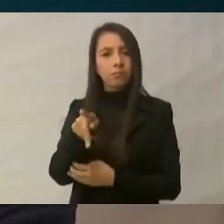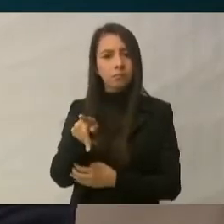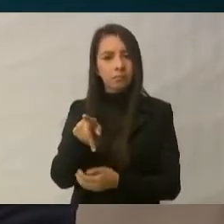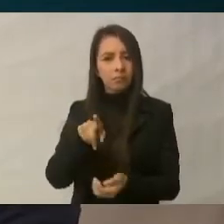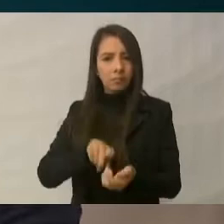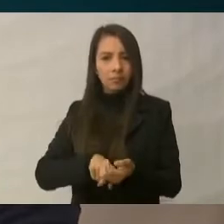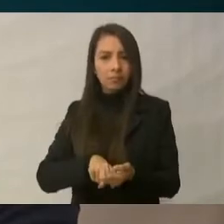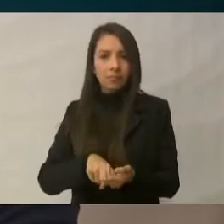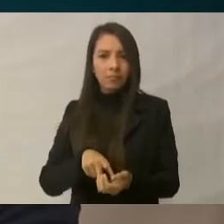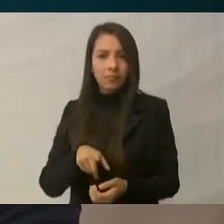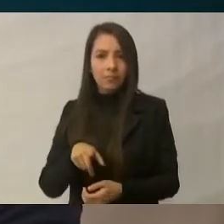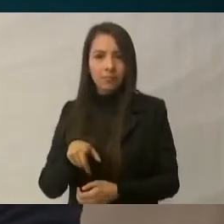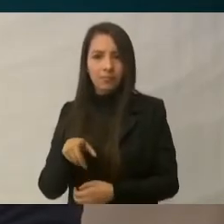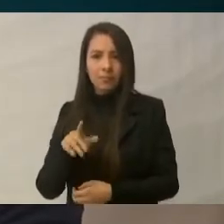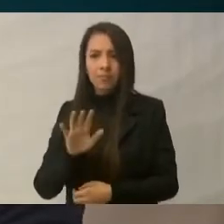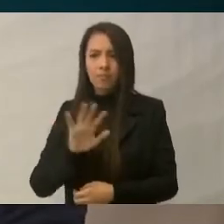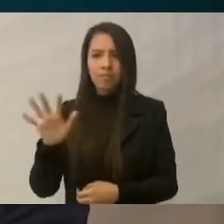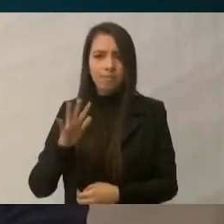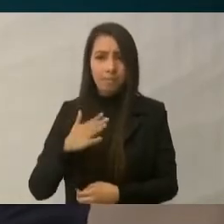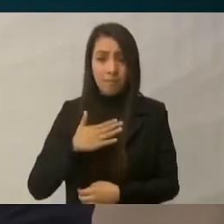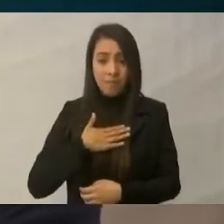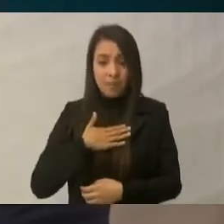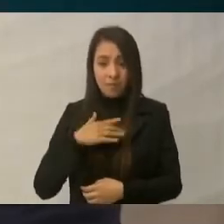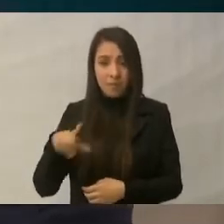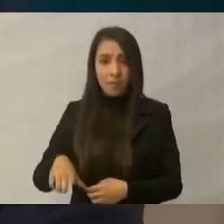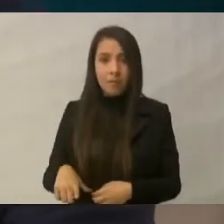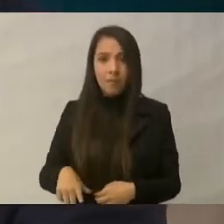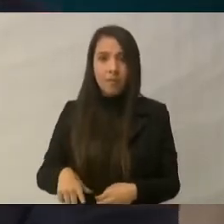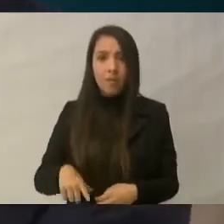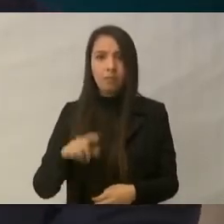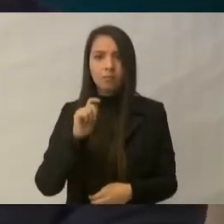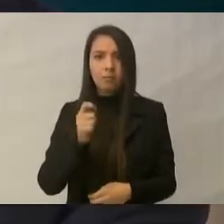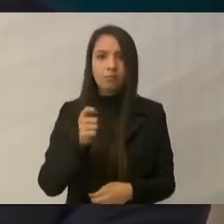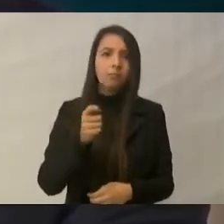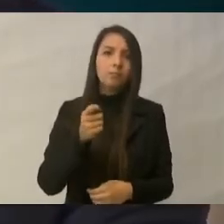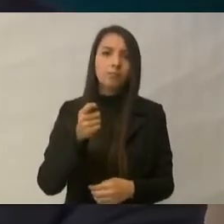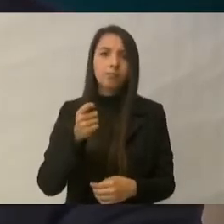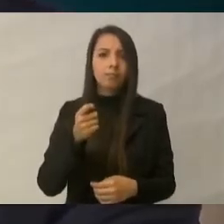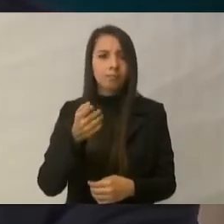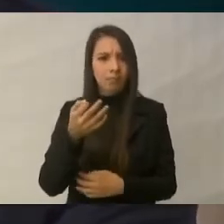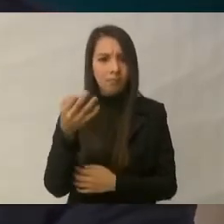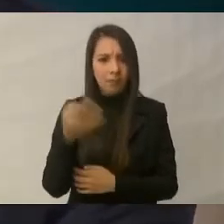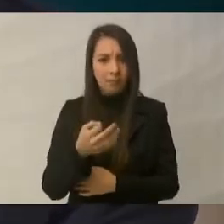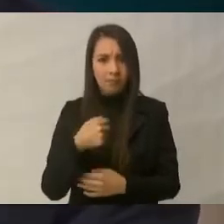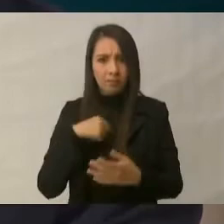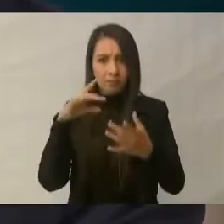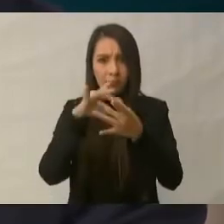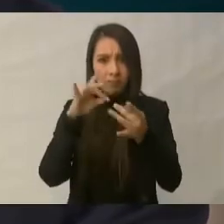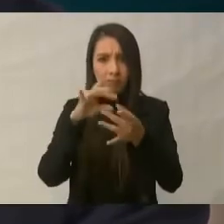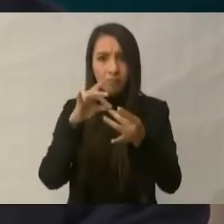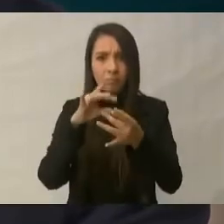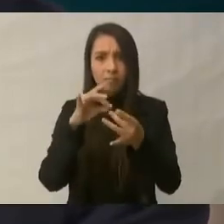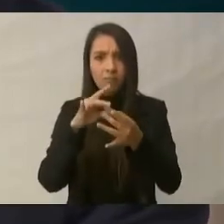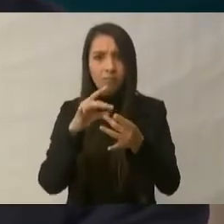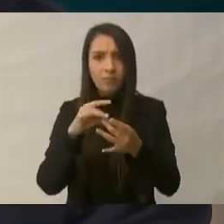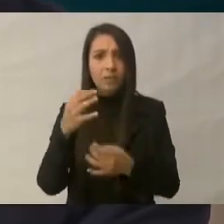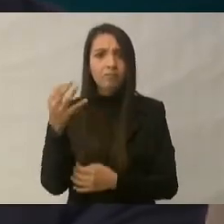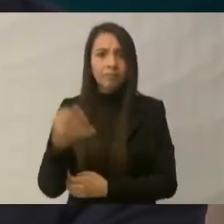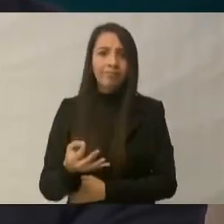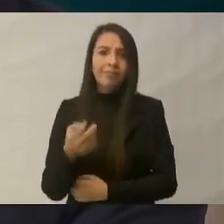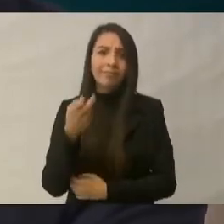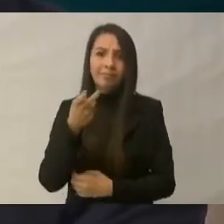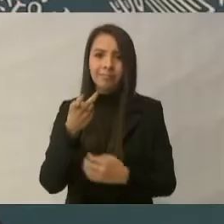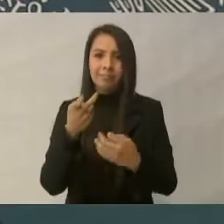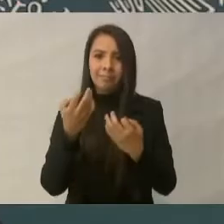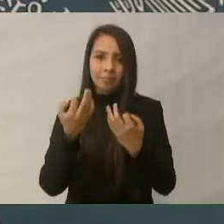Para nosotros la congruencia es fundamental. De modo